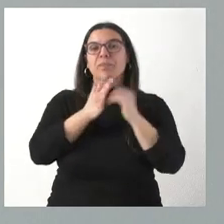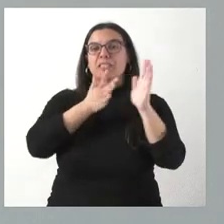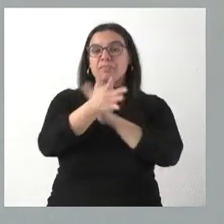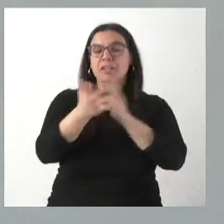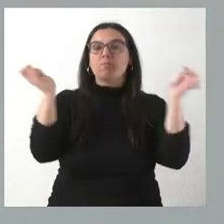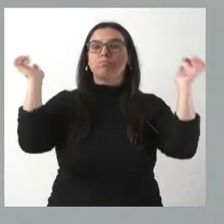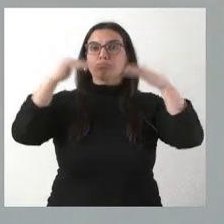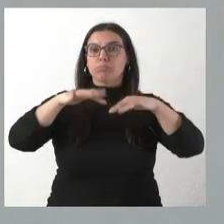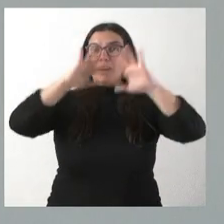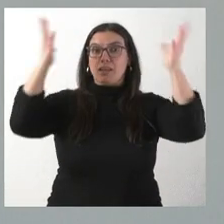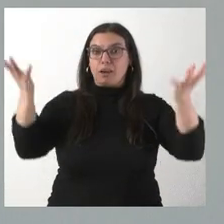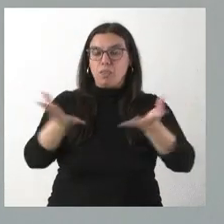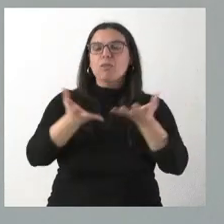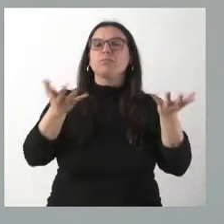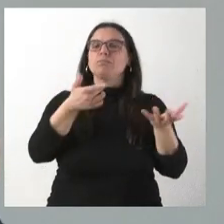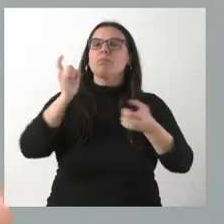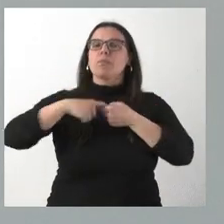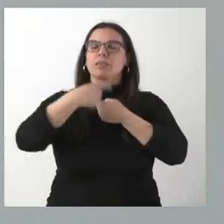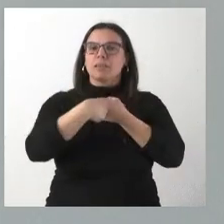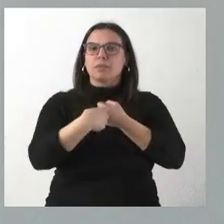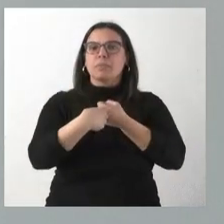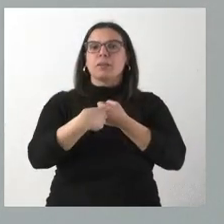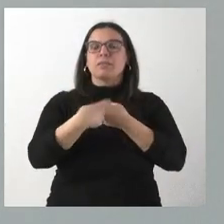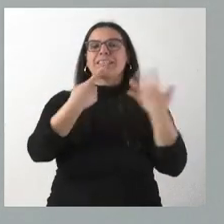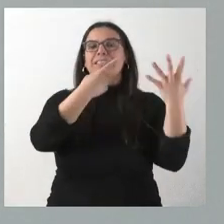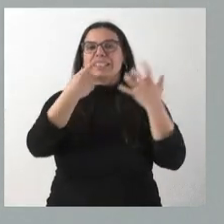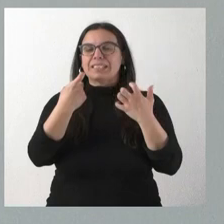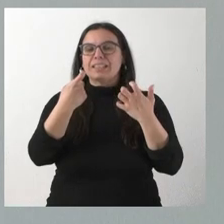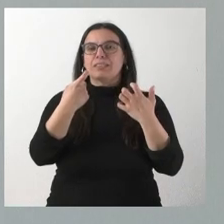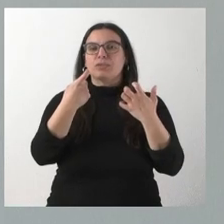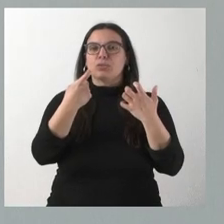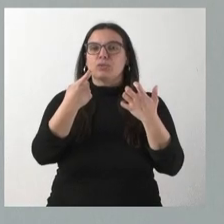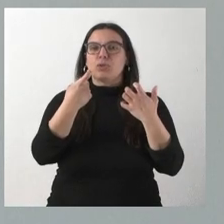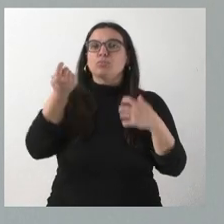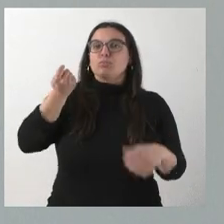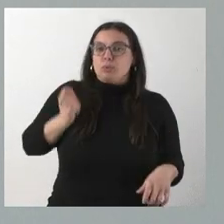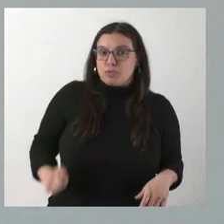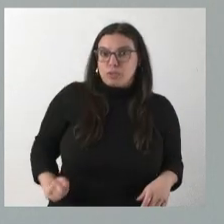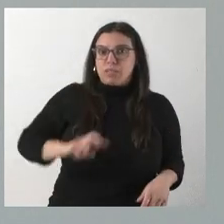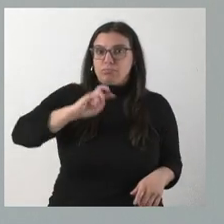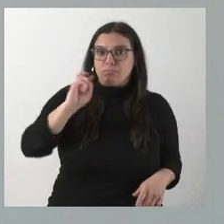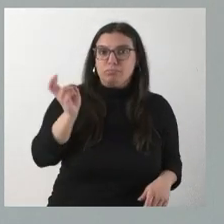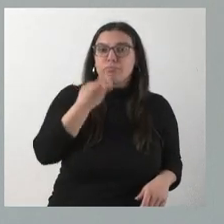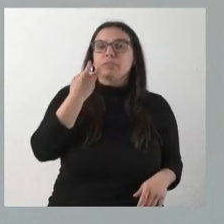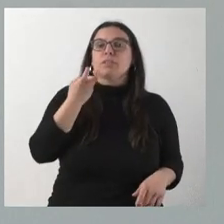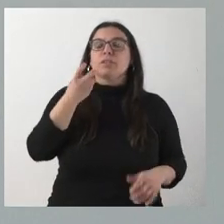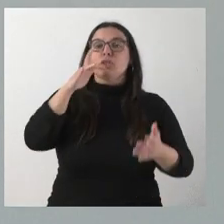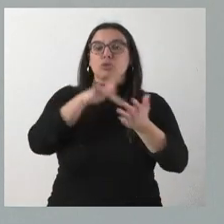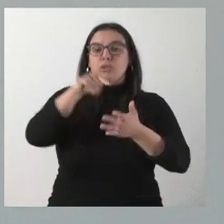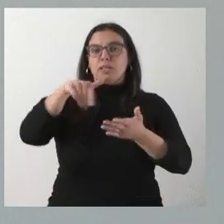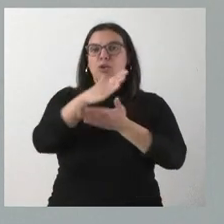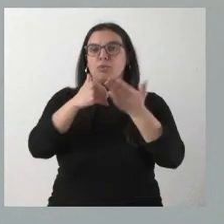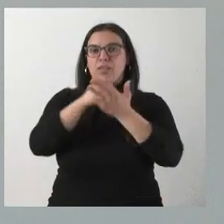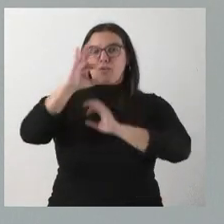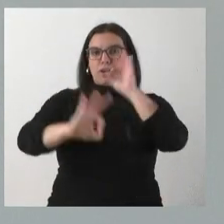cumbre a nivel internacional en la que van a participar 600 profesionales y que se va a celebrar en nuestra comunidad